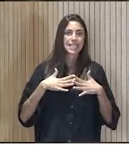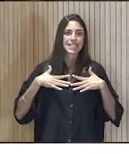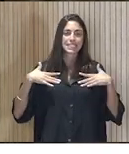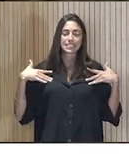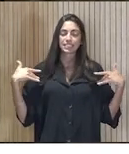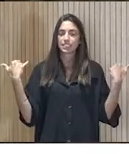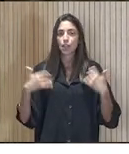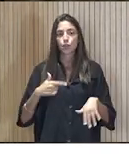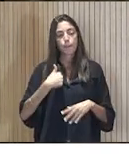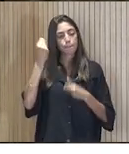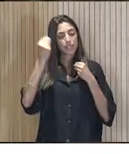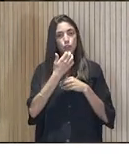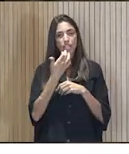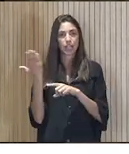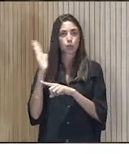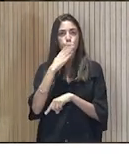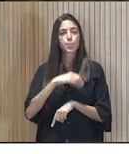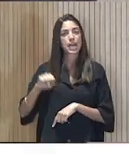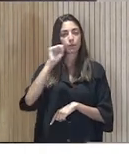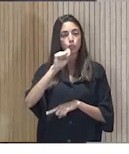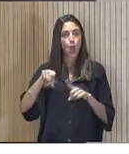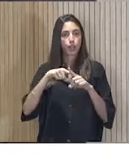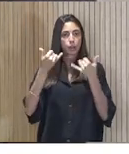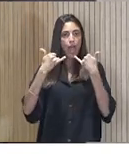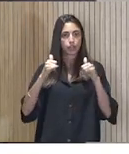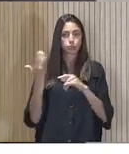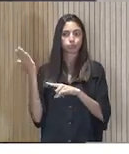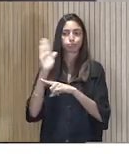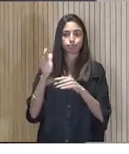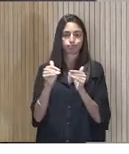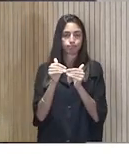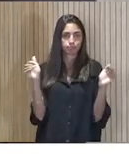precioso para introducir un acto como este. Gracias.